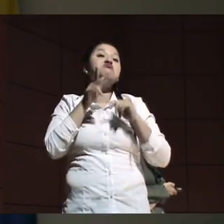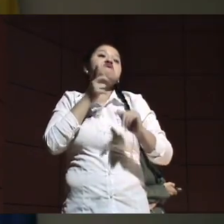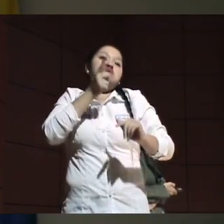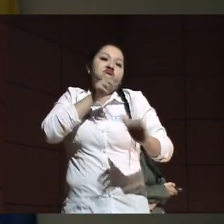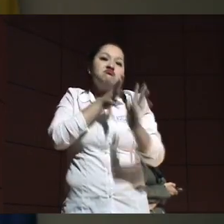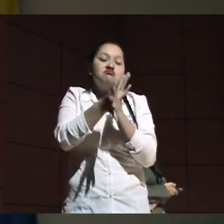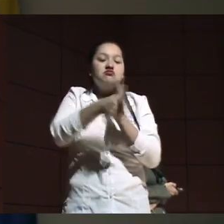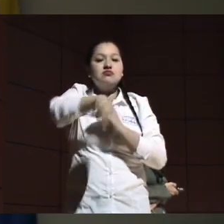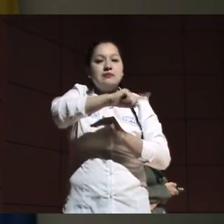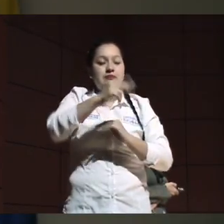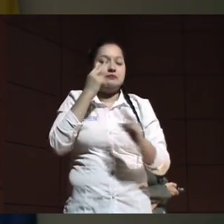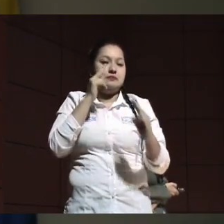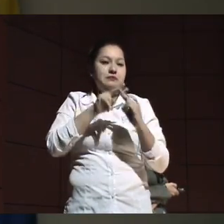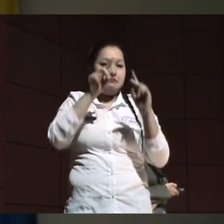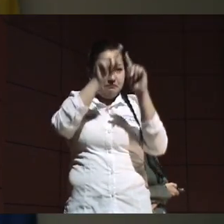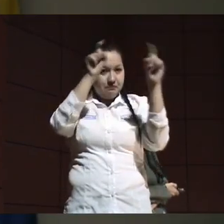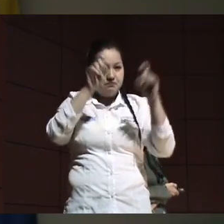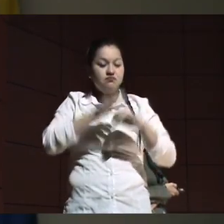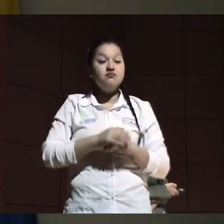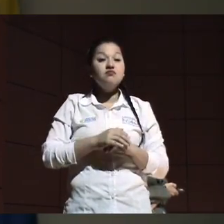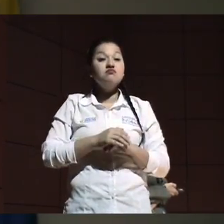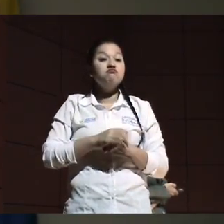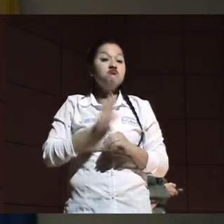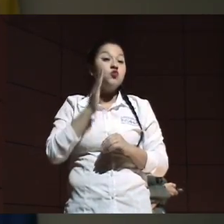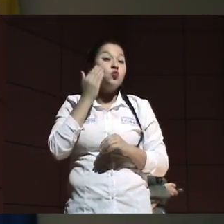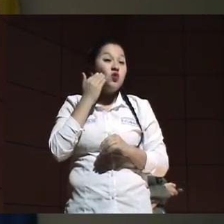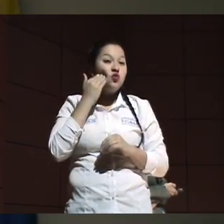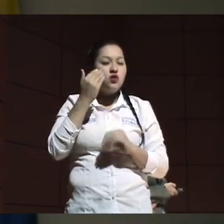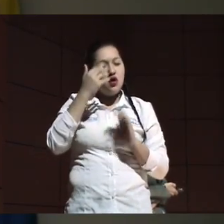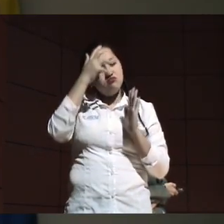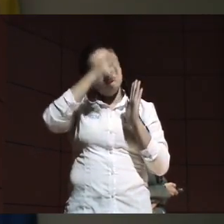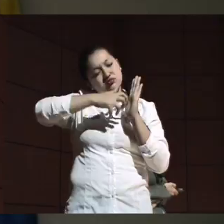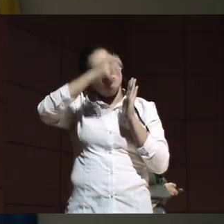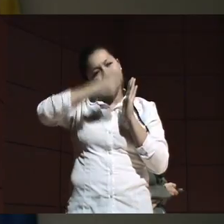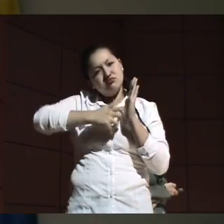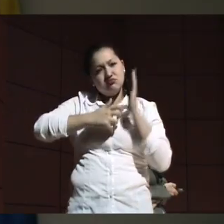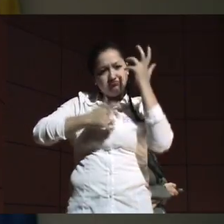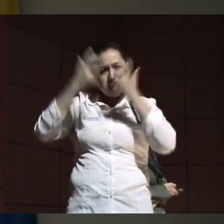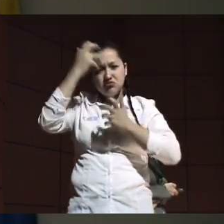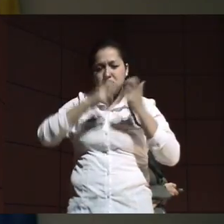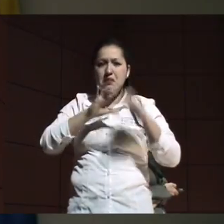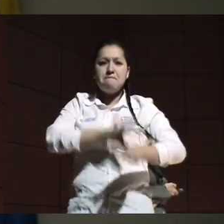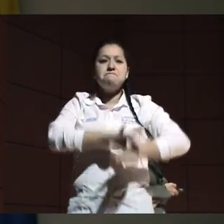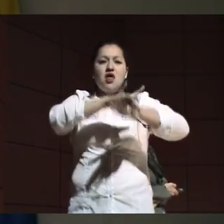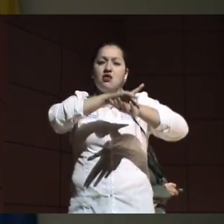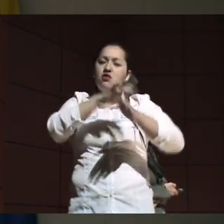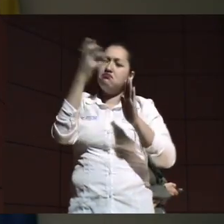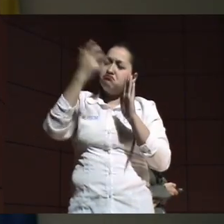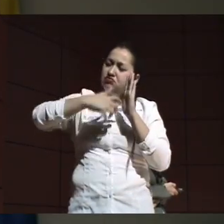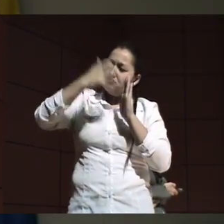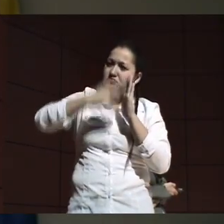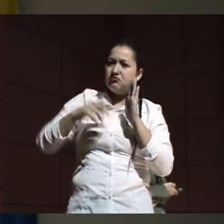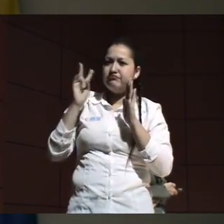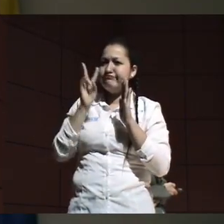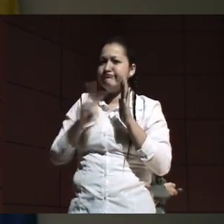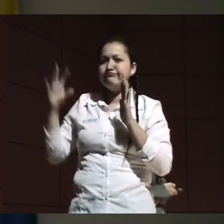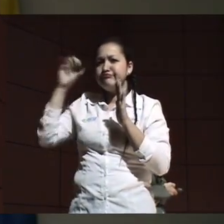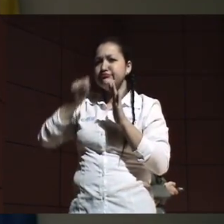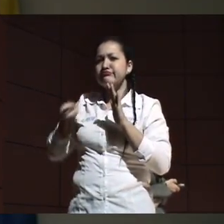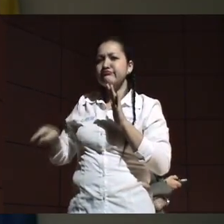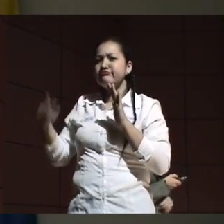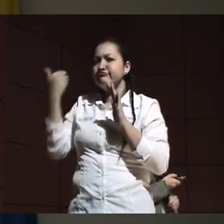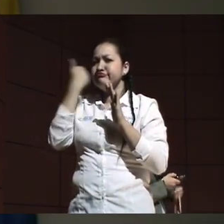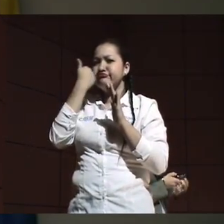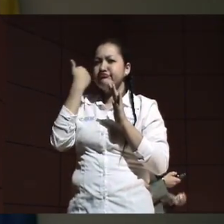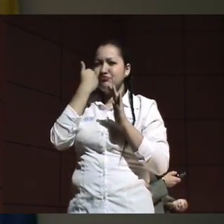una enfermedad, y yo sé que muchos de los que están acá de pronto padecen no la misma enfermedad, pero de pronto han oído amigos o saben